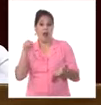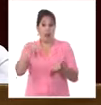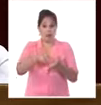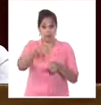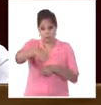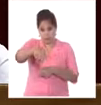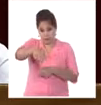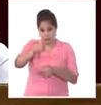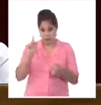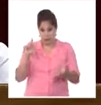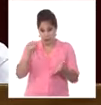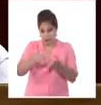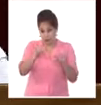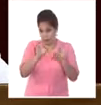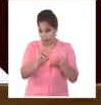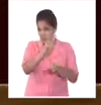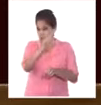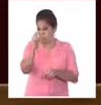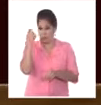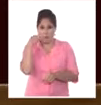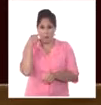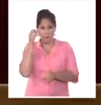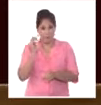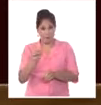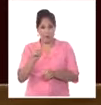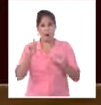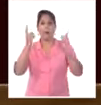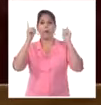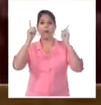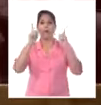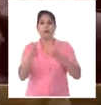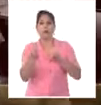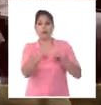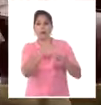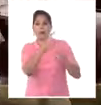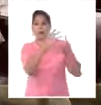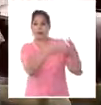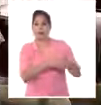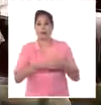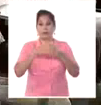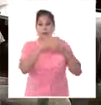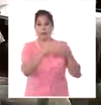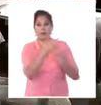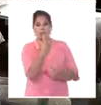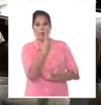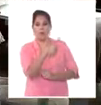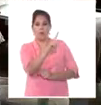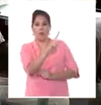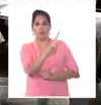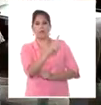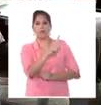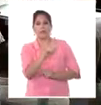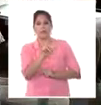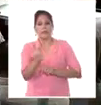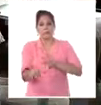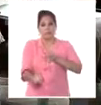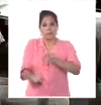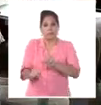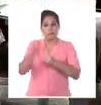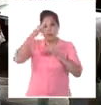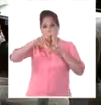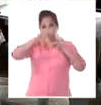durante 200 años la política del vecino poderoso ha sido una sola apoderarse de Cuba,